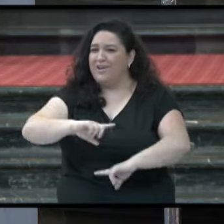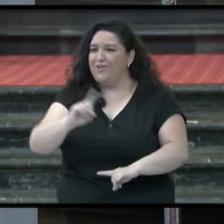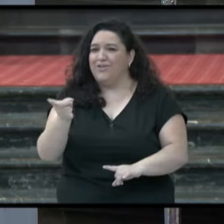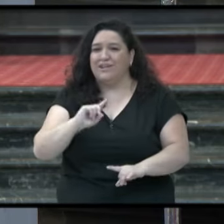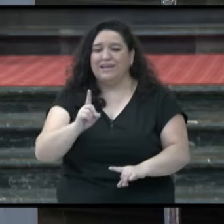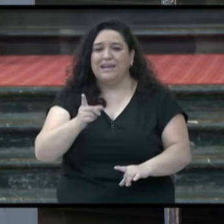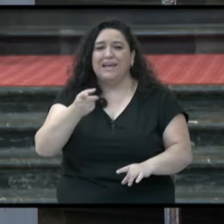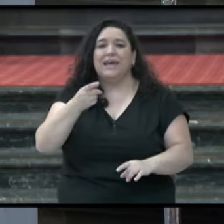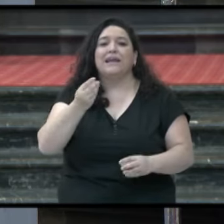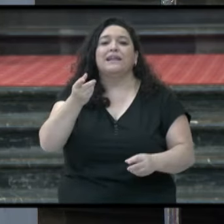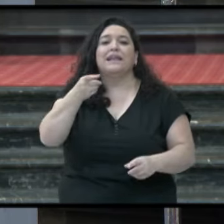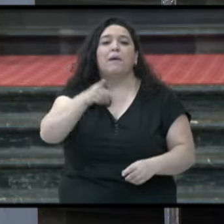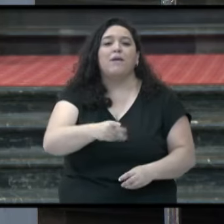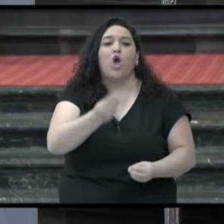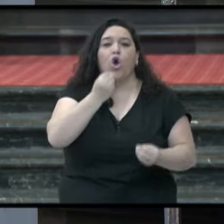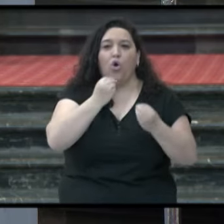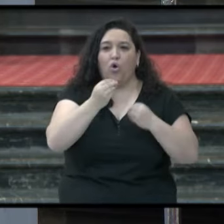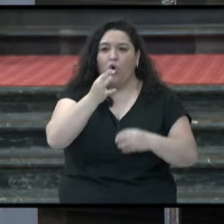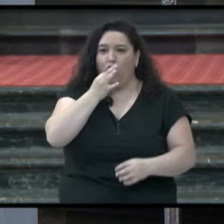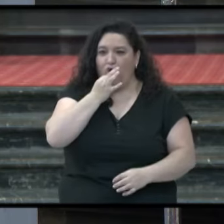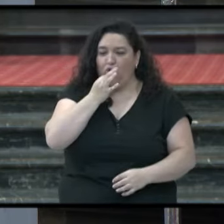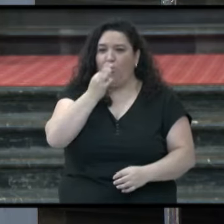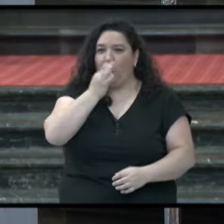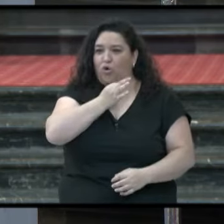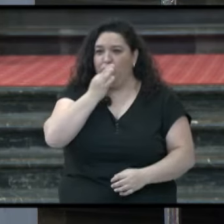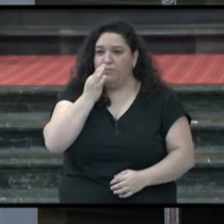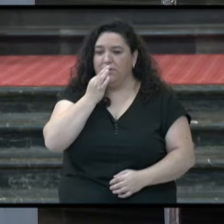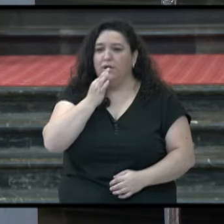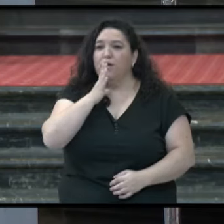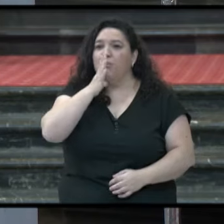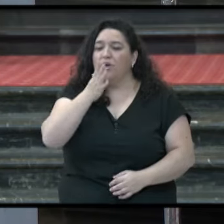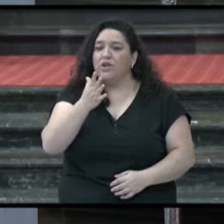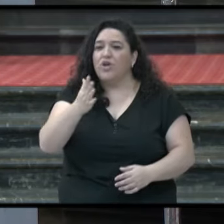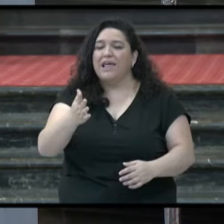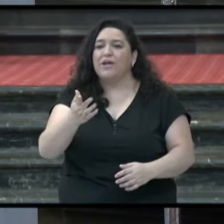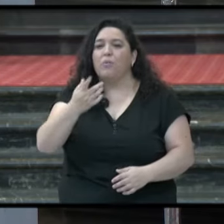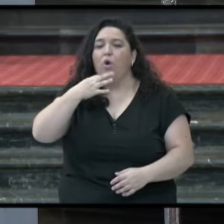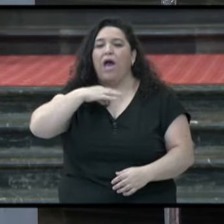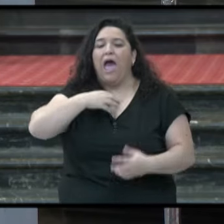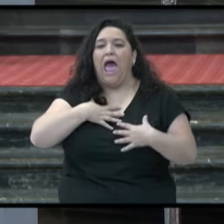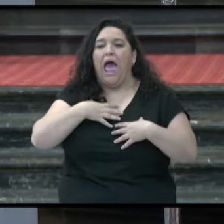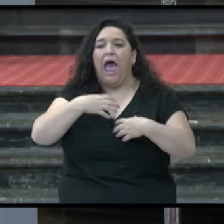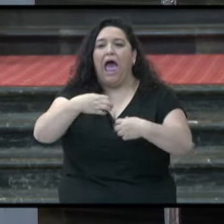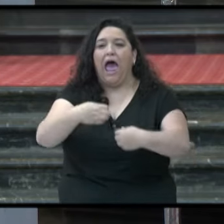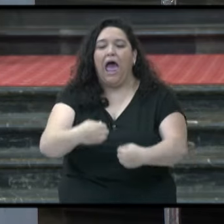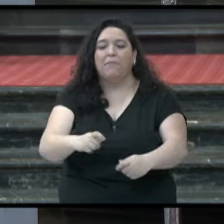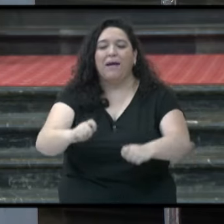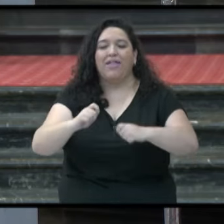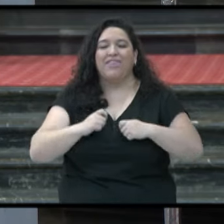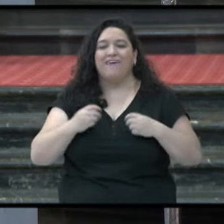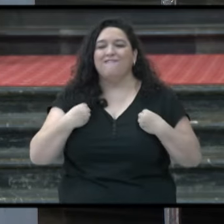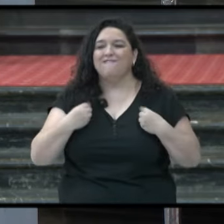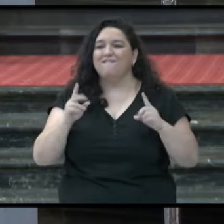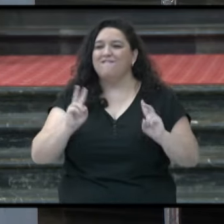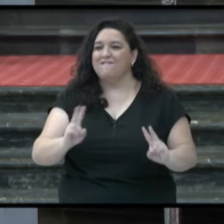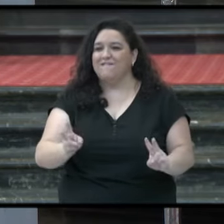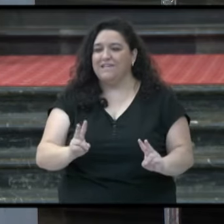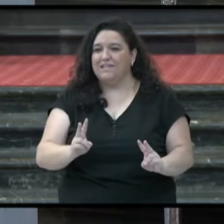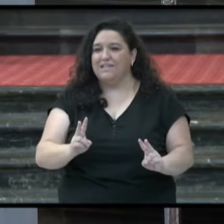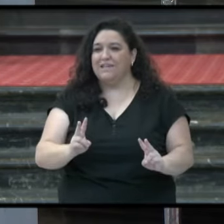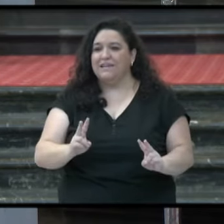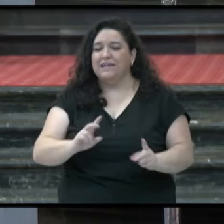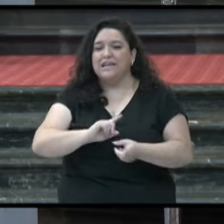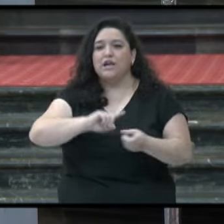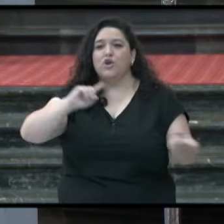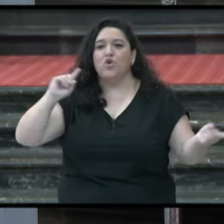comerle, de manera que Él alimente nuestra alma, nuestra vida y nos